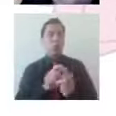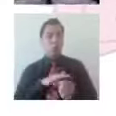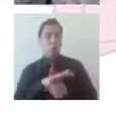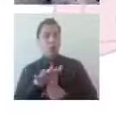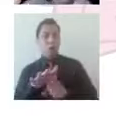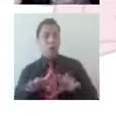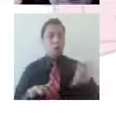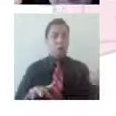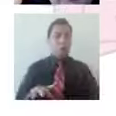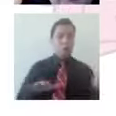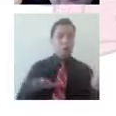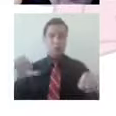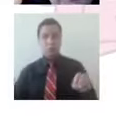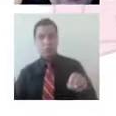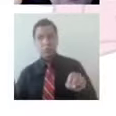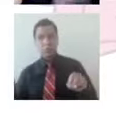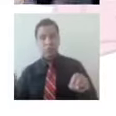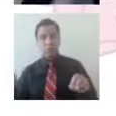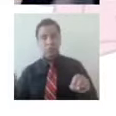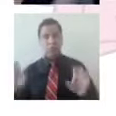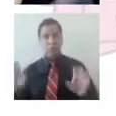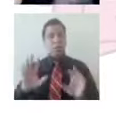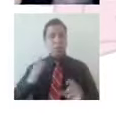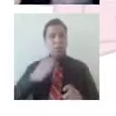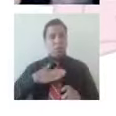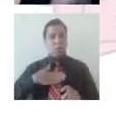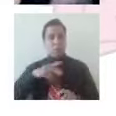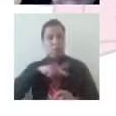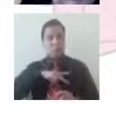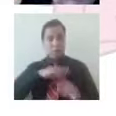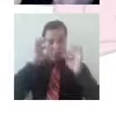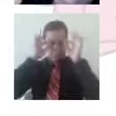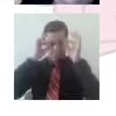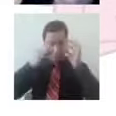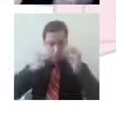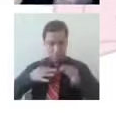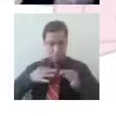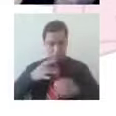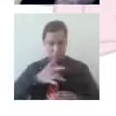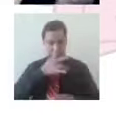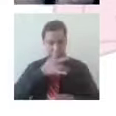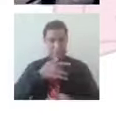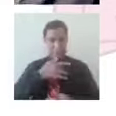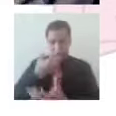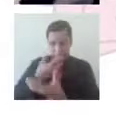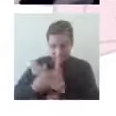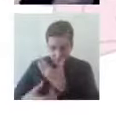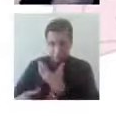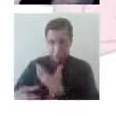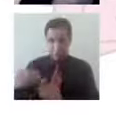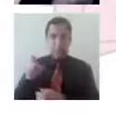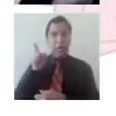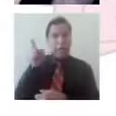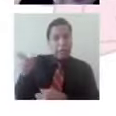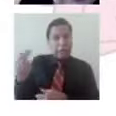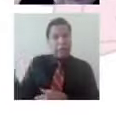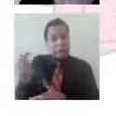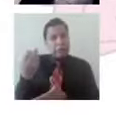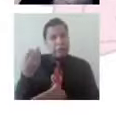Pero esto implica un proceso de autoconocimiento, pero también un proceso de empatía y de conocimiento de la otredad,